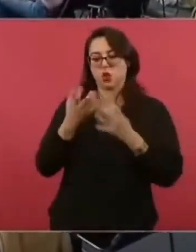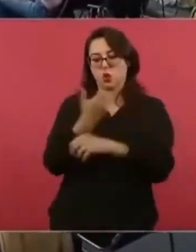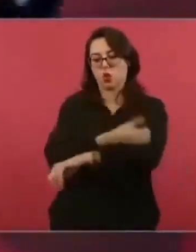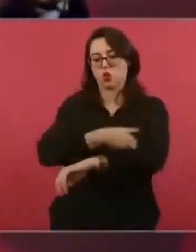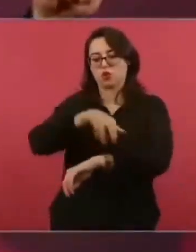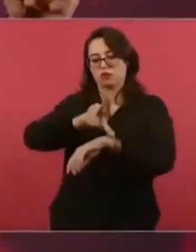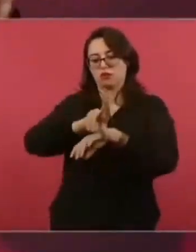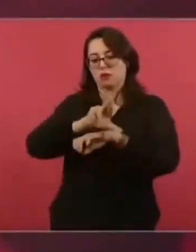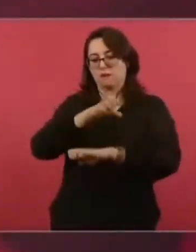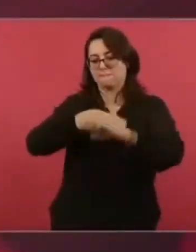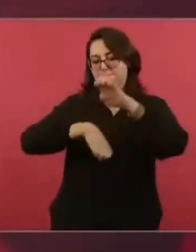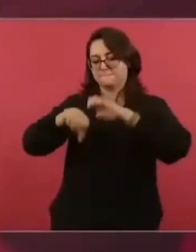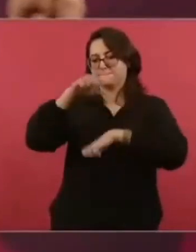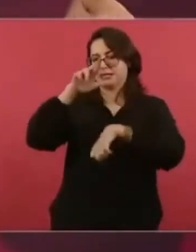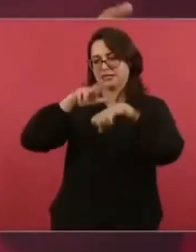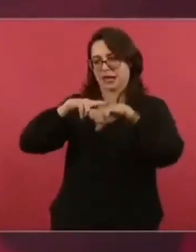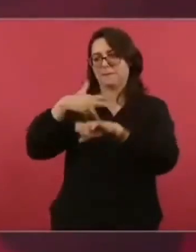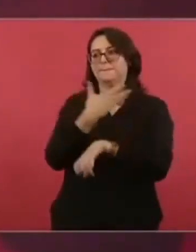ahí.